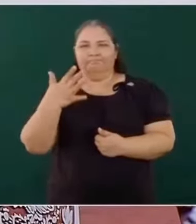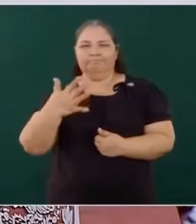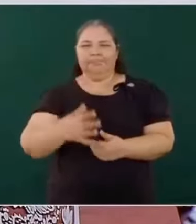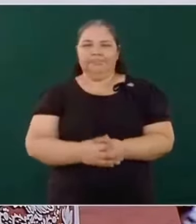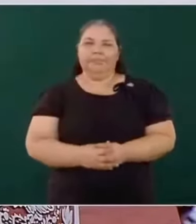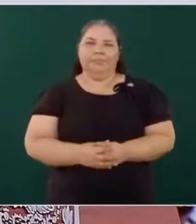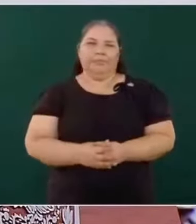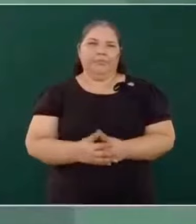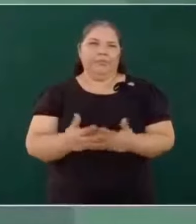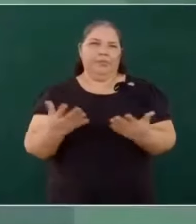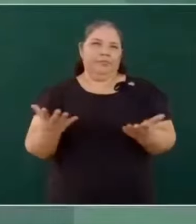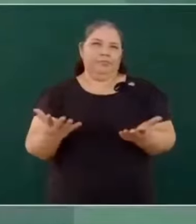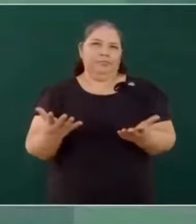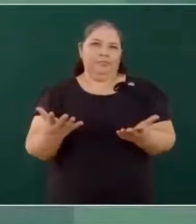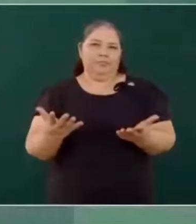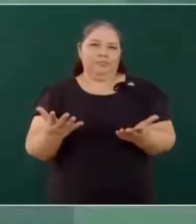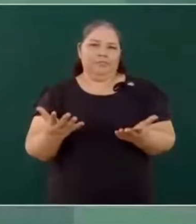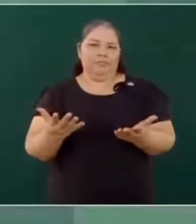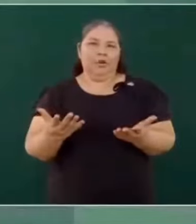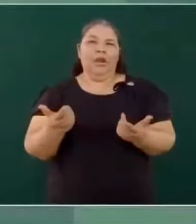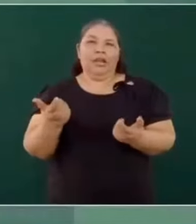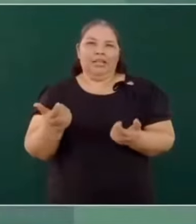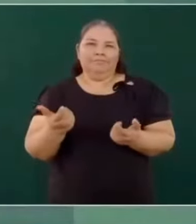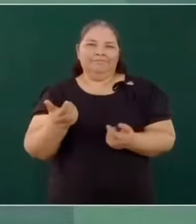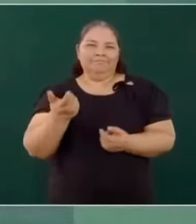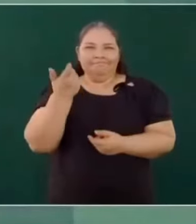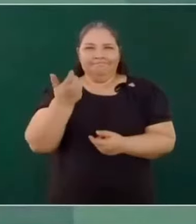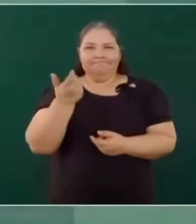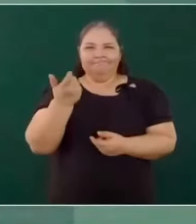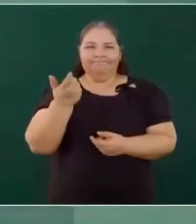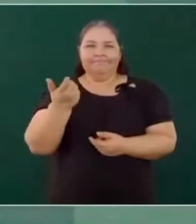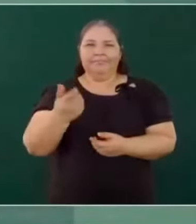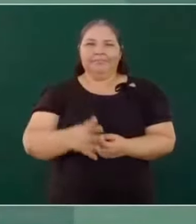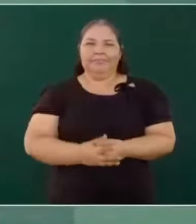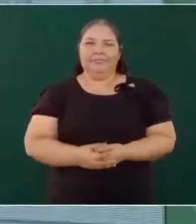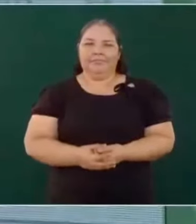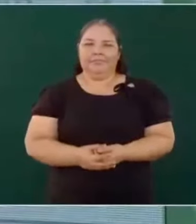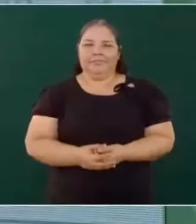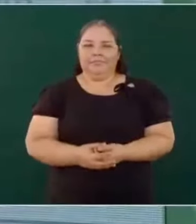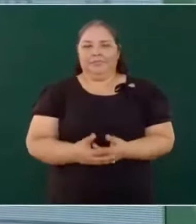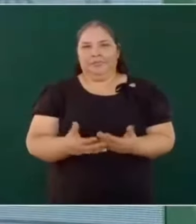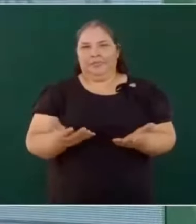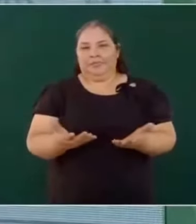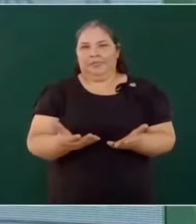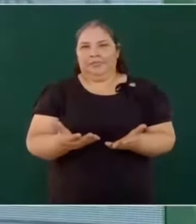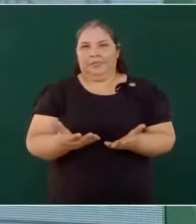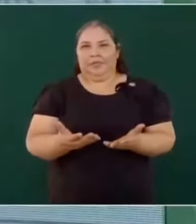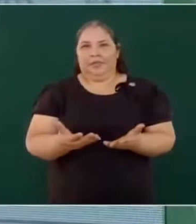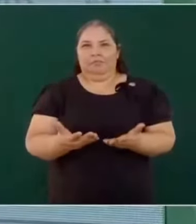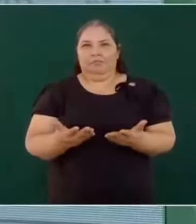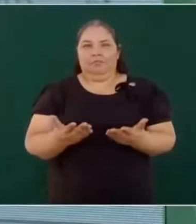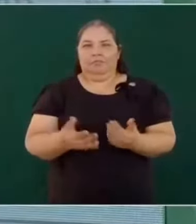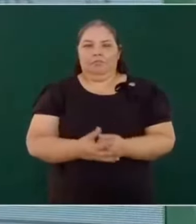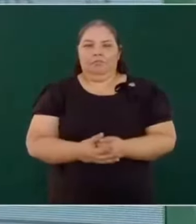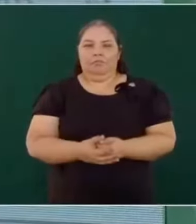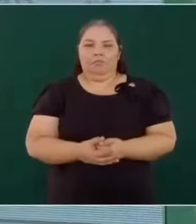Y todo por los billullos, porque como ya no hay